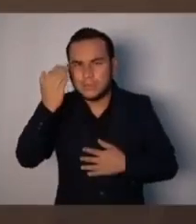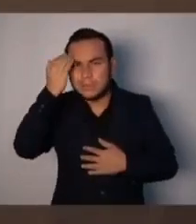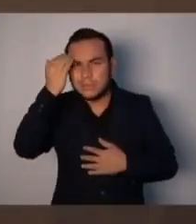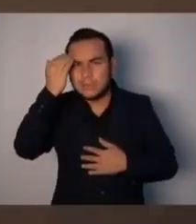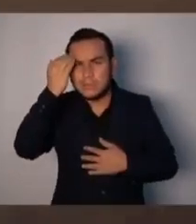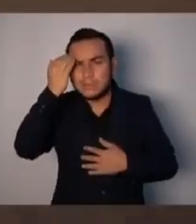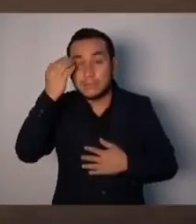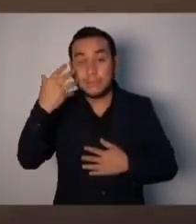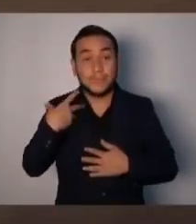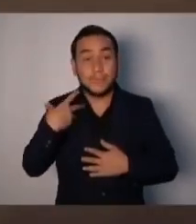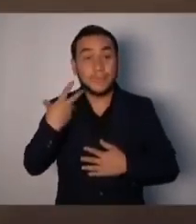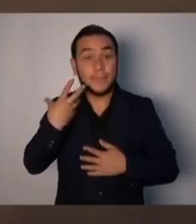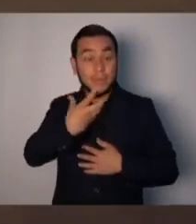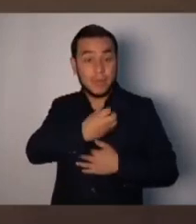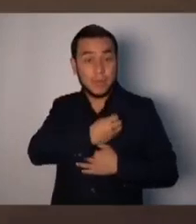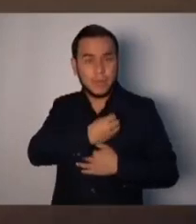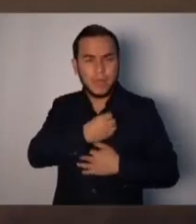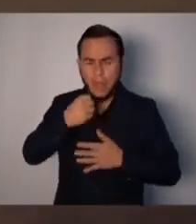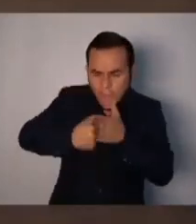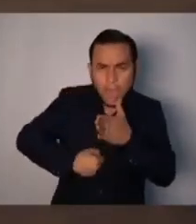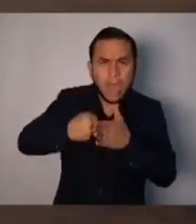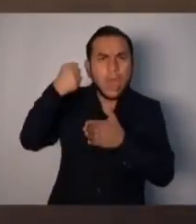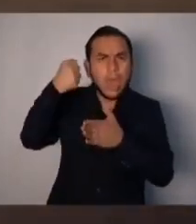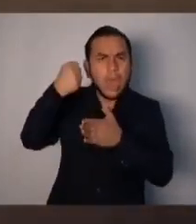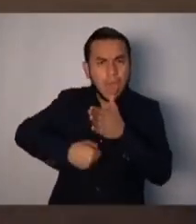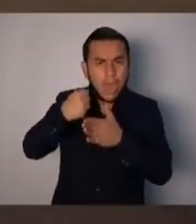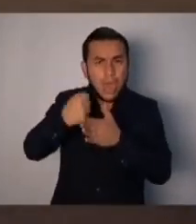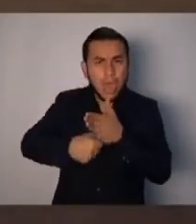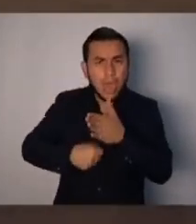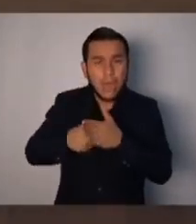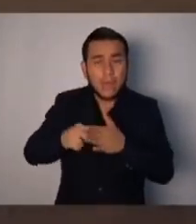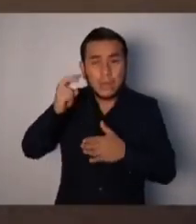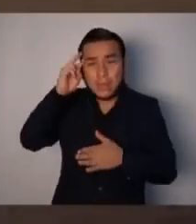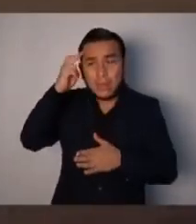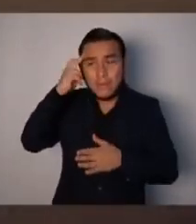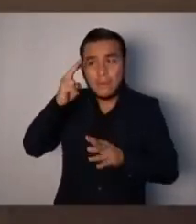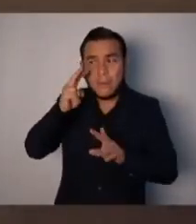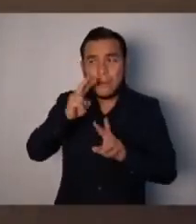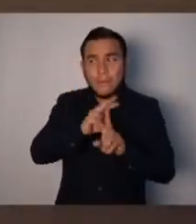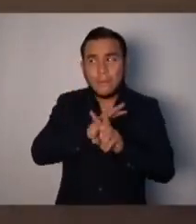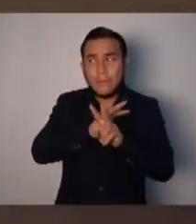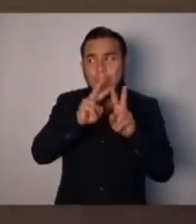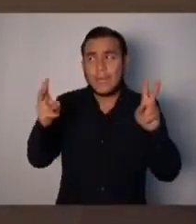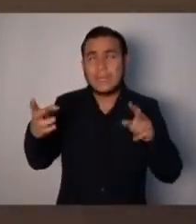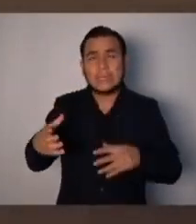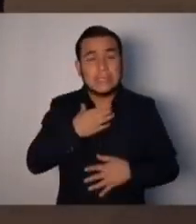Nosotros estamos luchando y estamos aún lejos de traerle paz al pueblo salvadoreño.